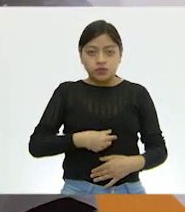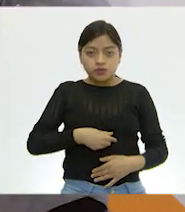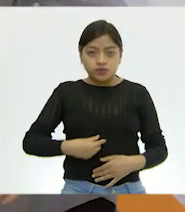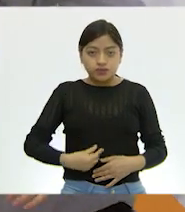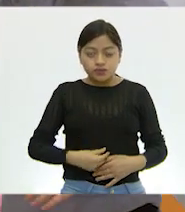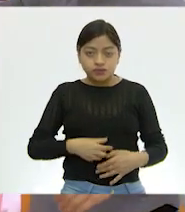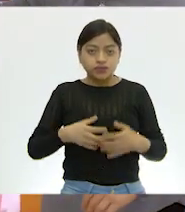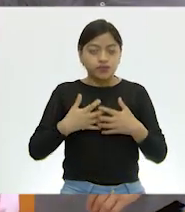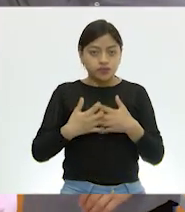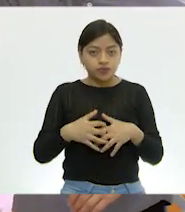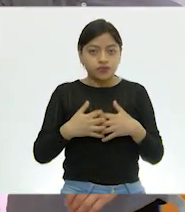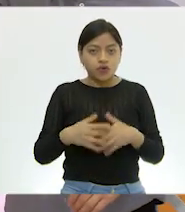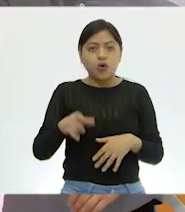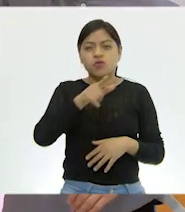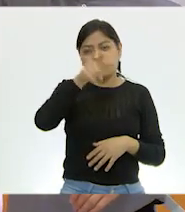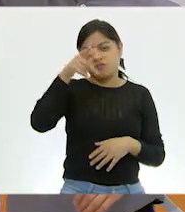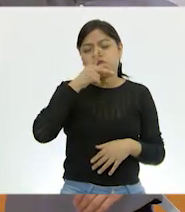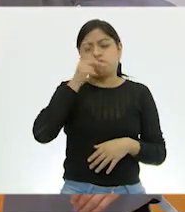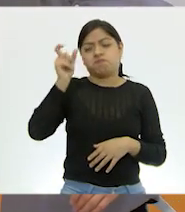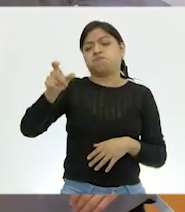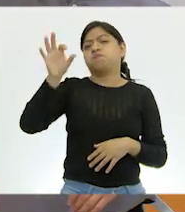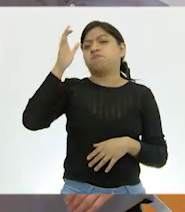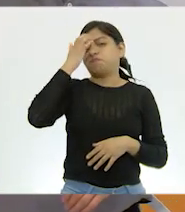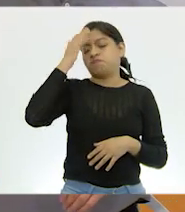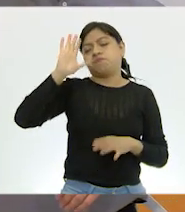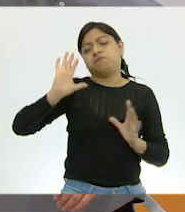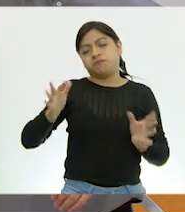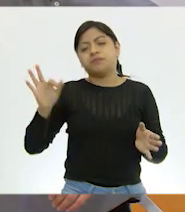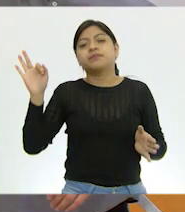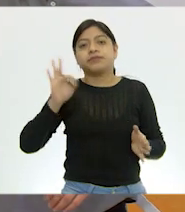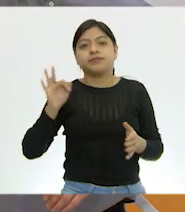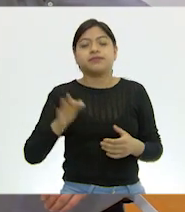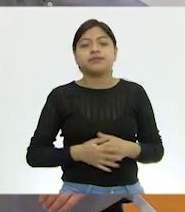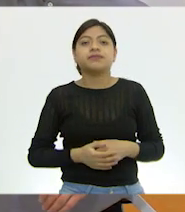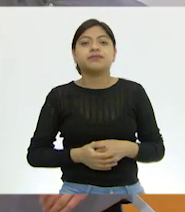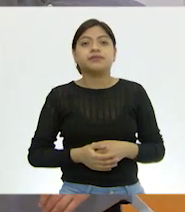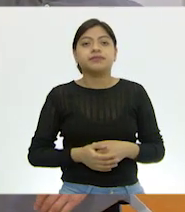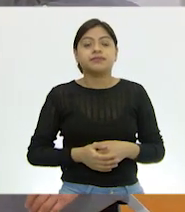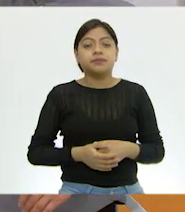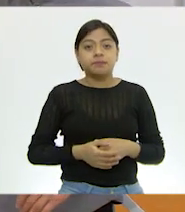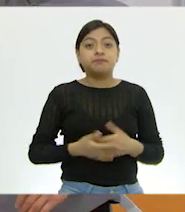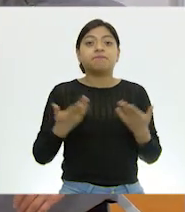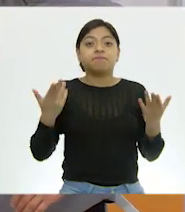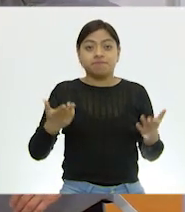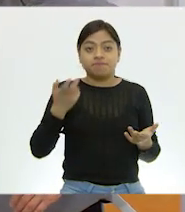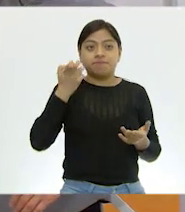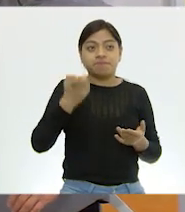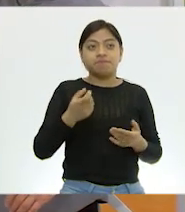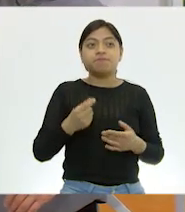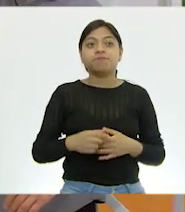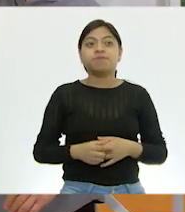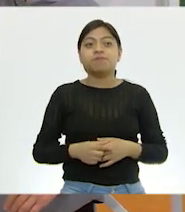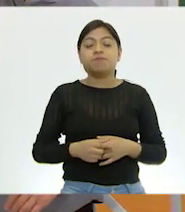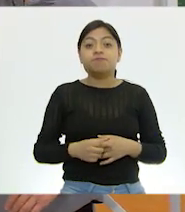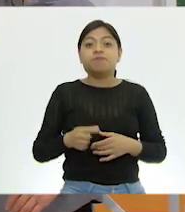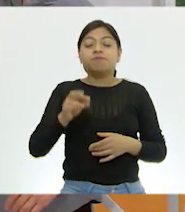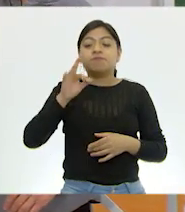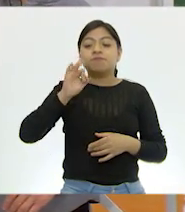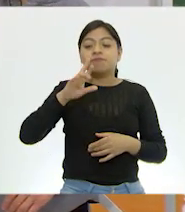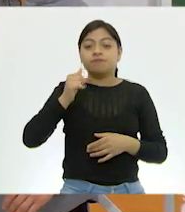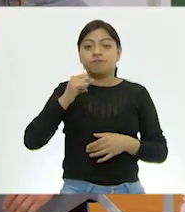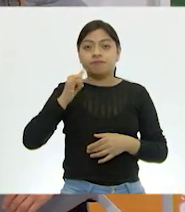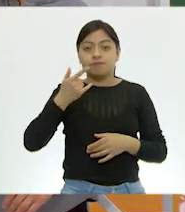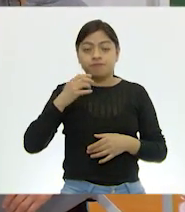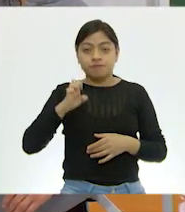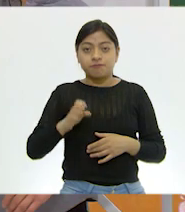vez por eso ya es una palabra conocida, ¿verdad? Entonces, eso es lo que hace nuestra faringe. Va a conectar la nariz